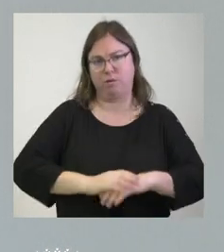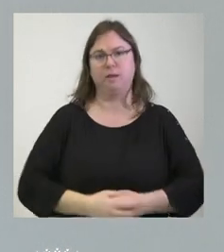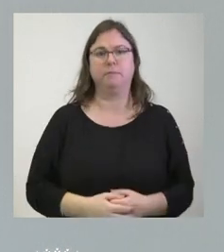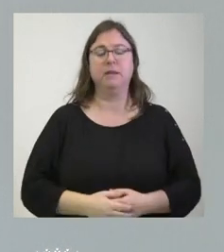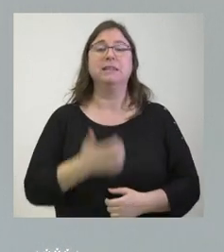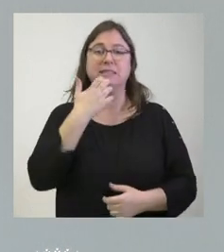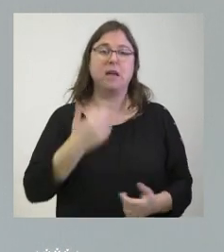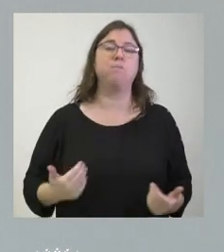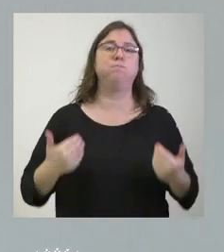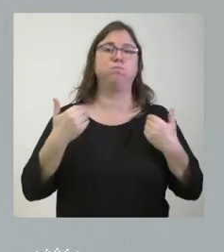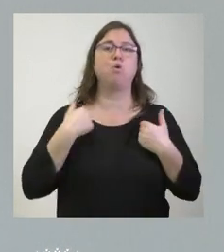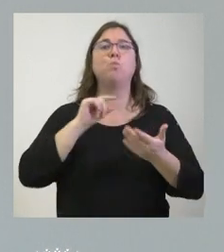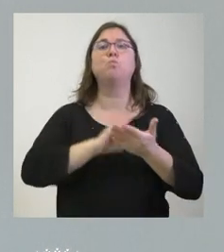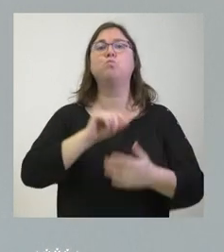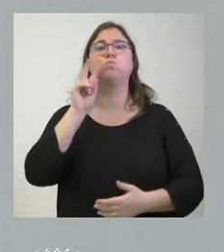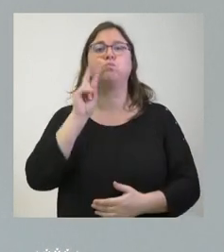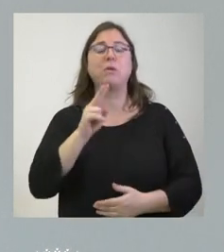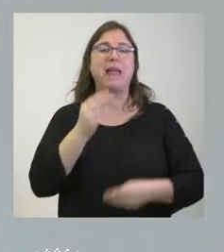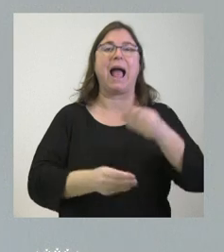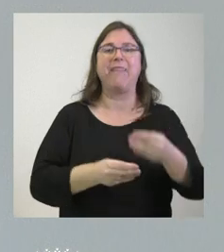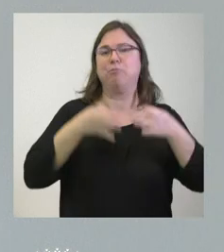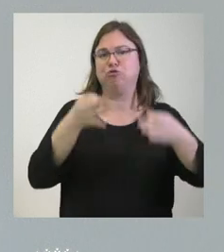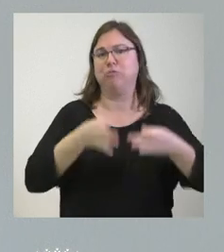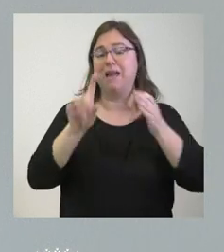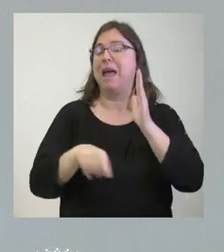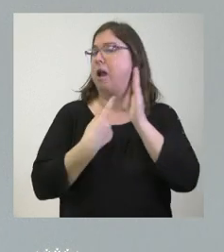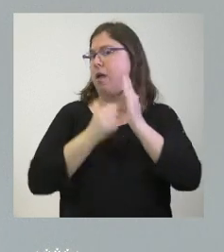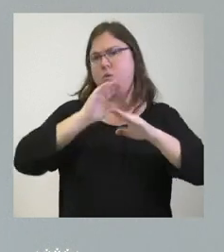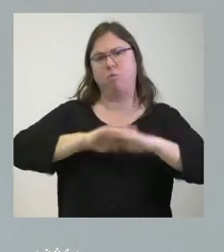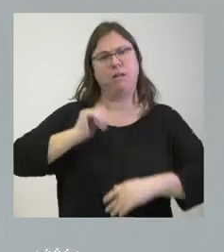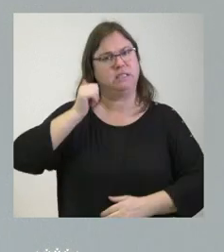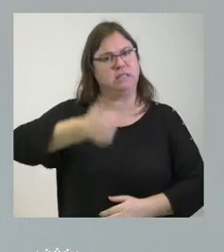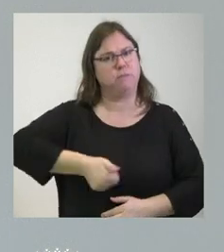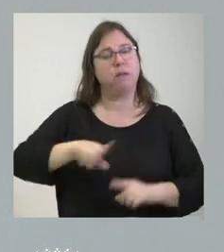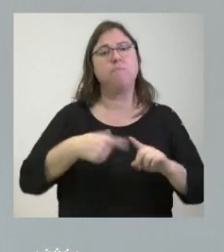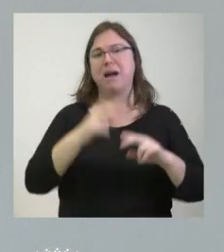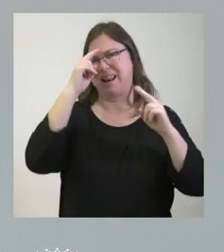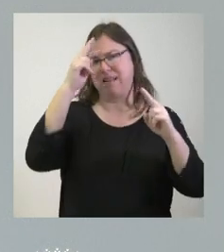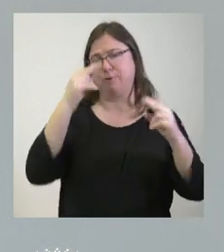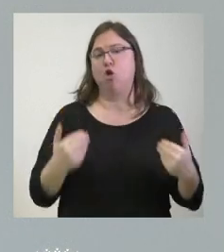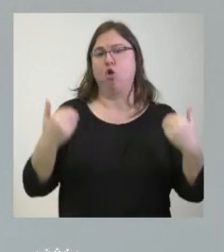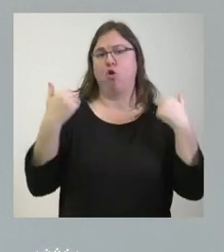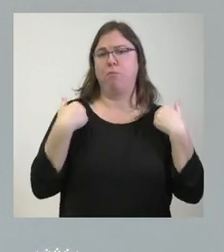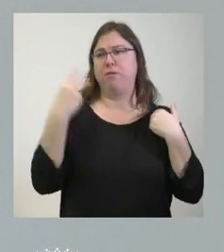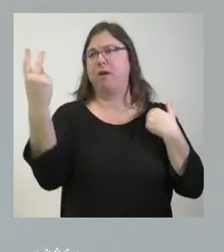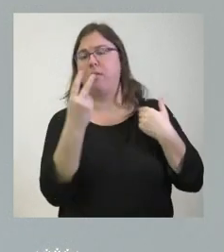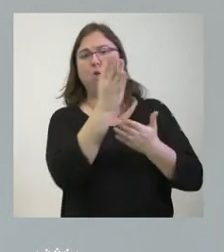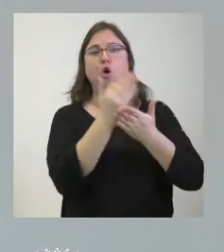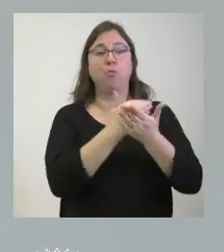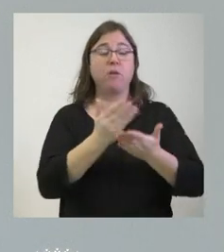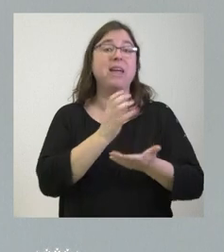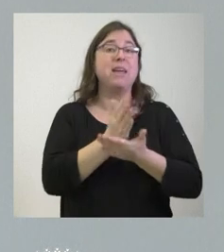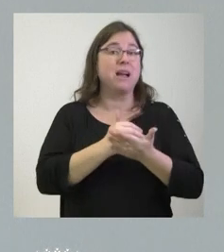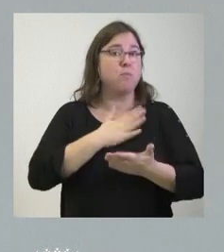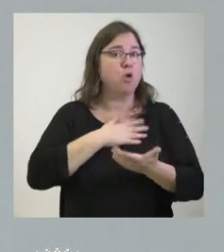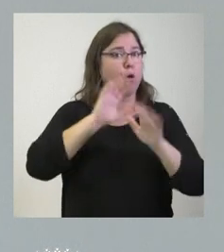corresponda desde el punto de vista de lo que hacemos siempre que es cumplir con la ley vigente y con el respeto hacia las competencias de cada una de las comunidades autónomas Castillo es una comunidad